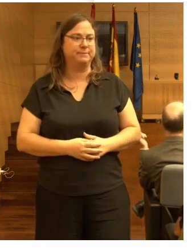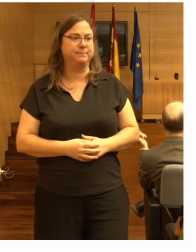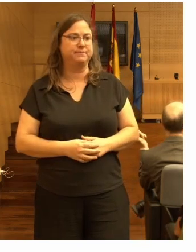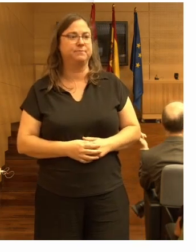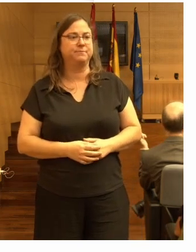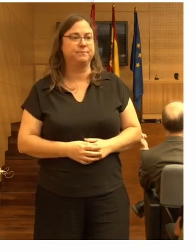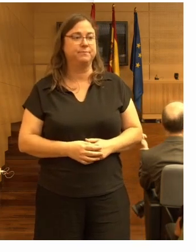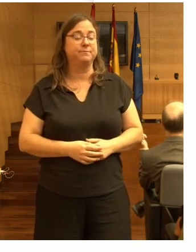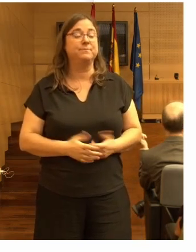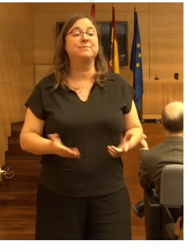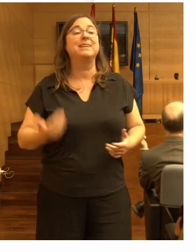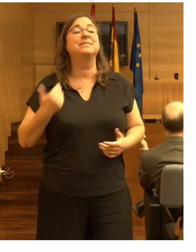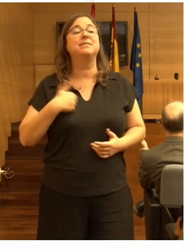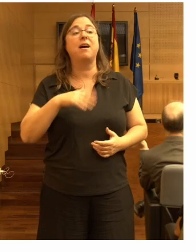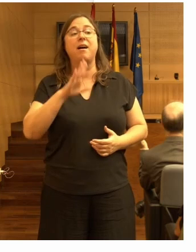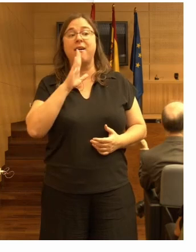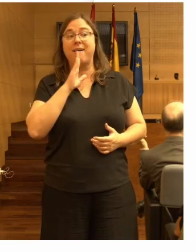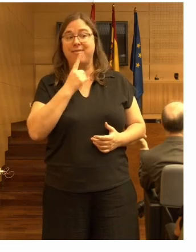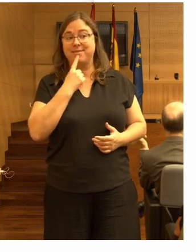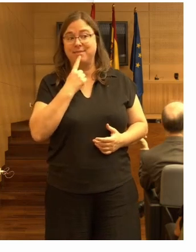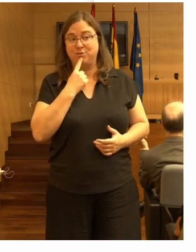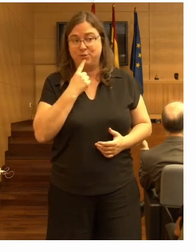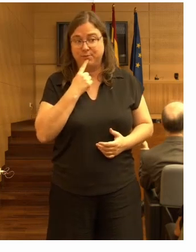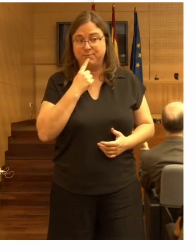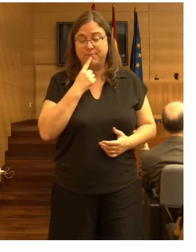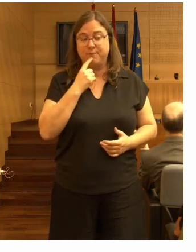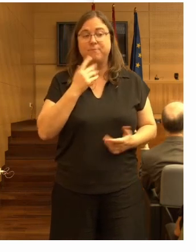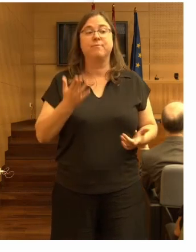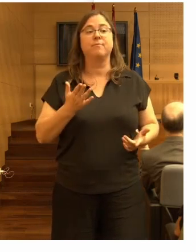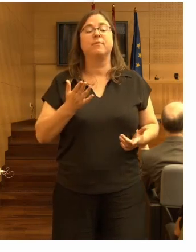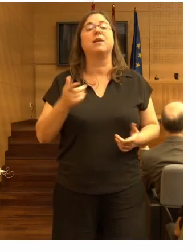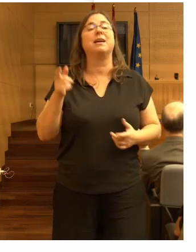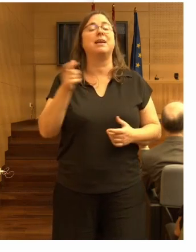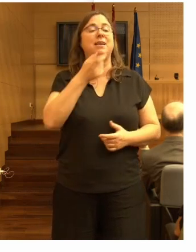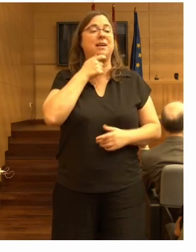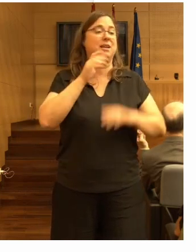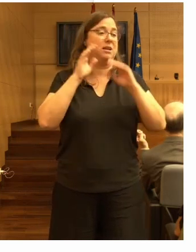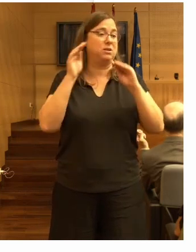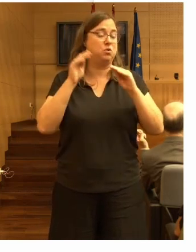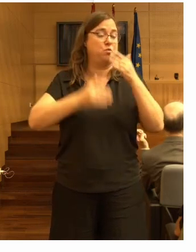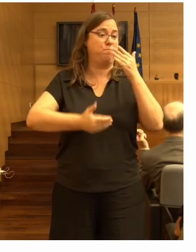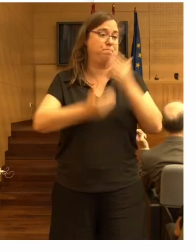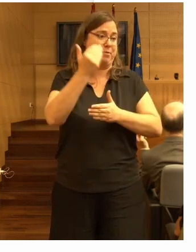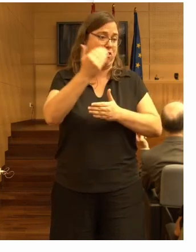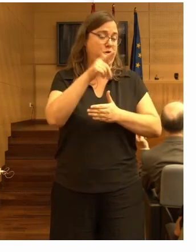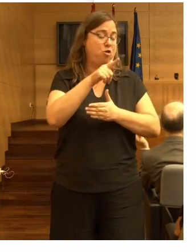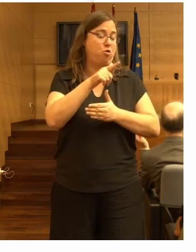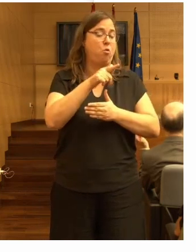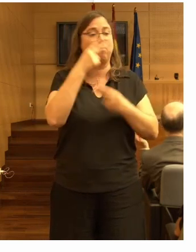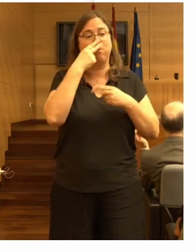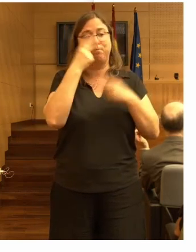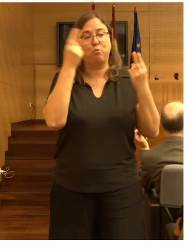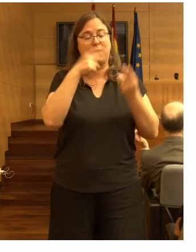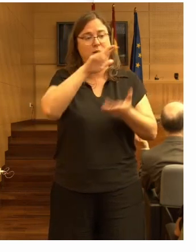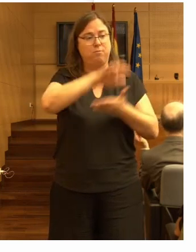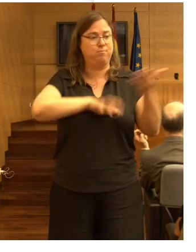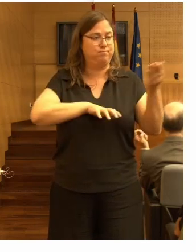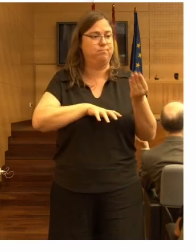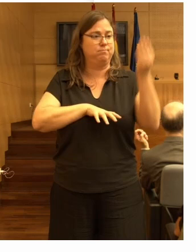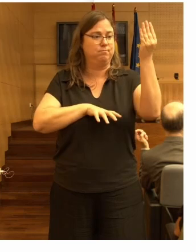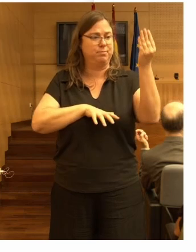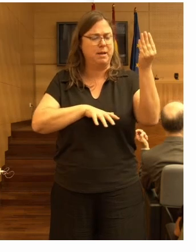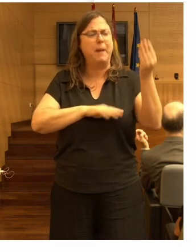pero como he dicho el British Medical Journal publicó un estudio